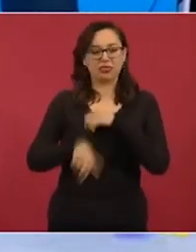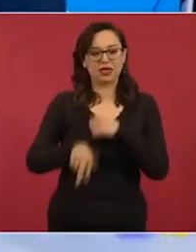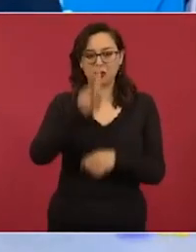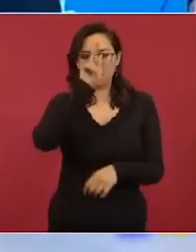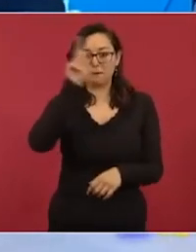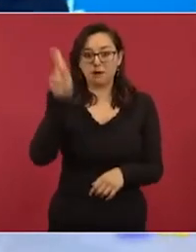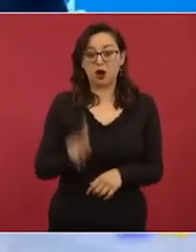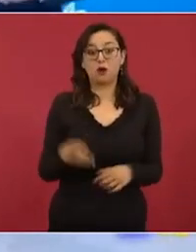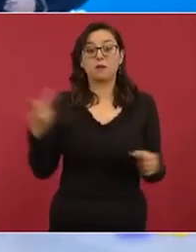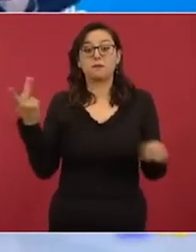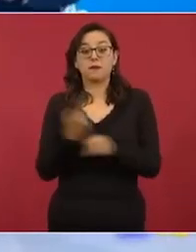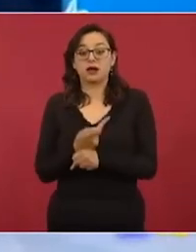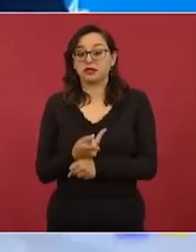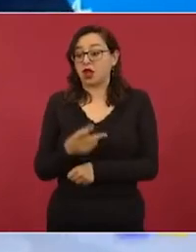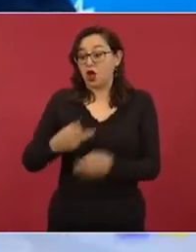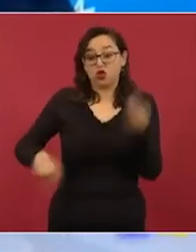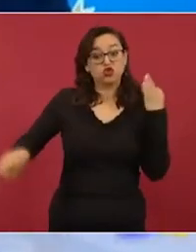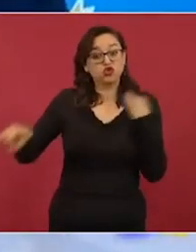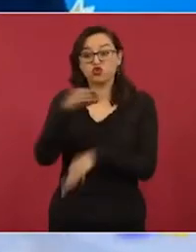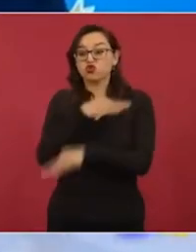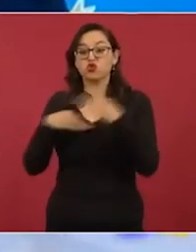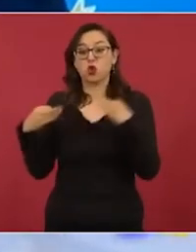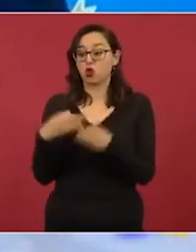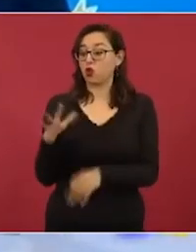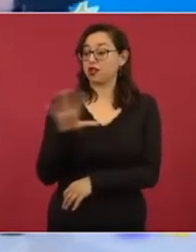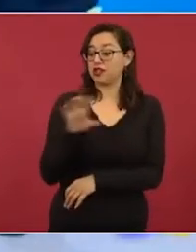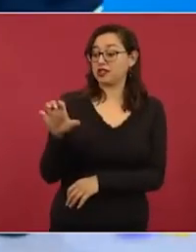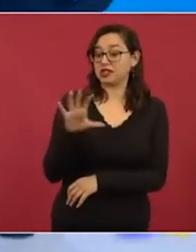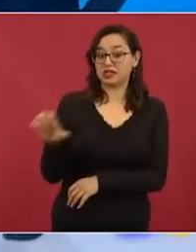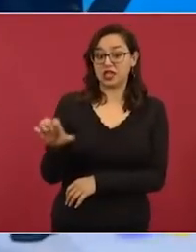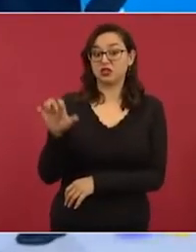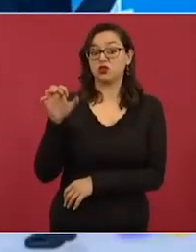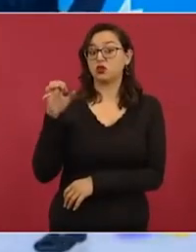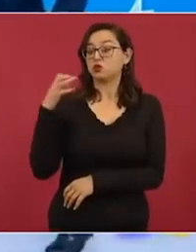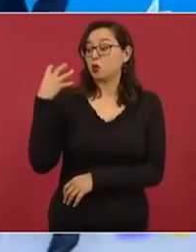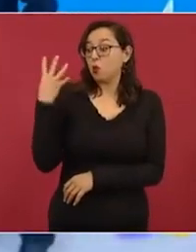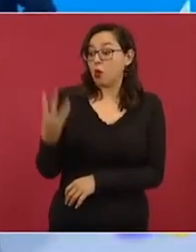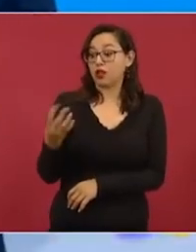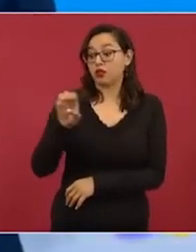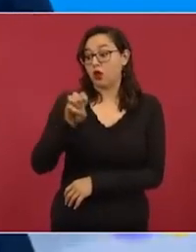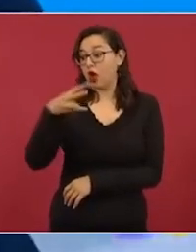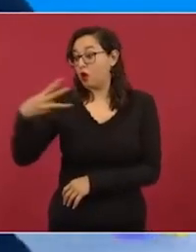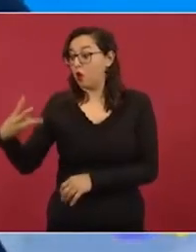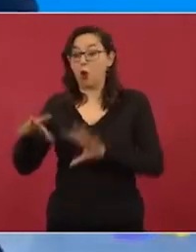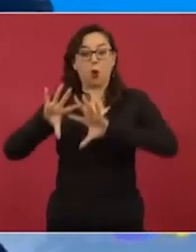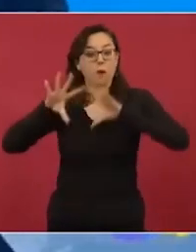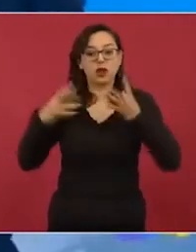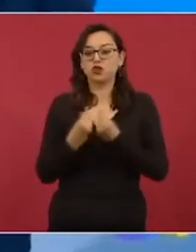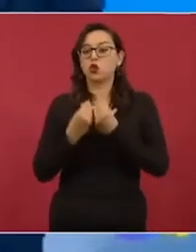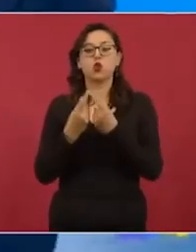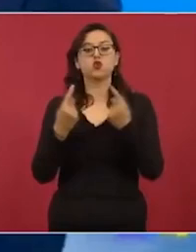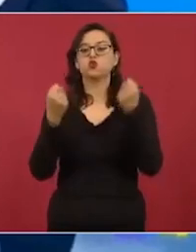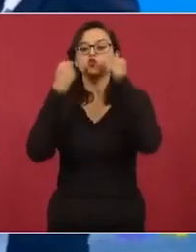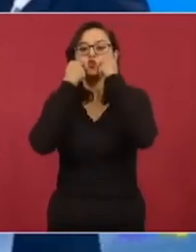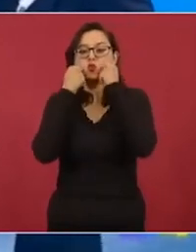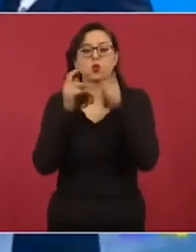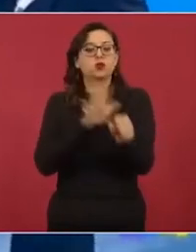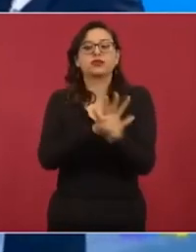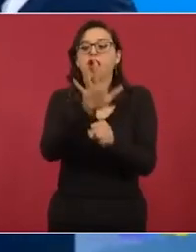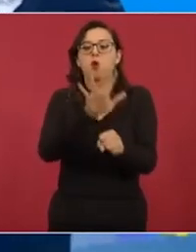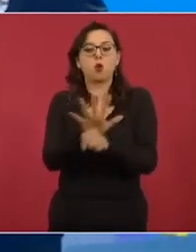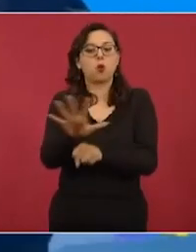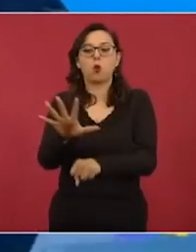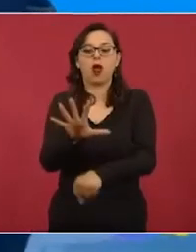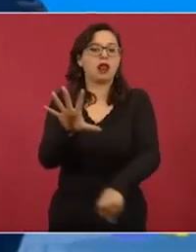como todo vale 544 euros, eso es lo que hemos pagado esta semana, hay compañías que están recibiendo todo este margen extra de